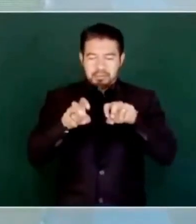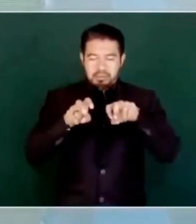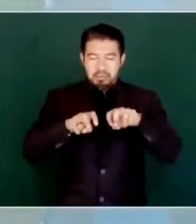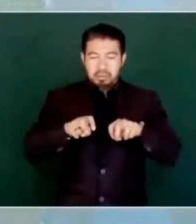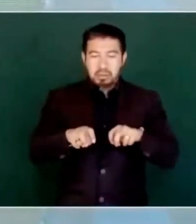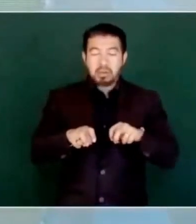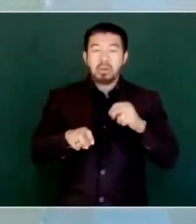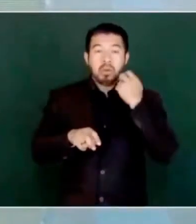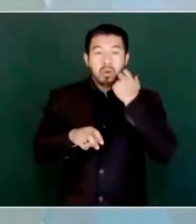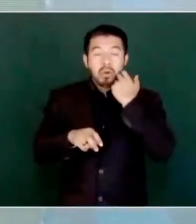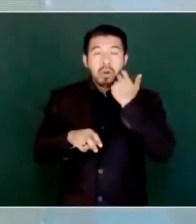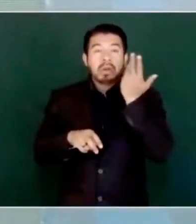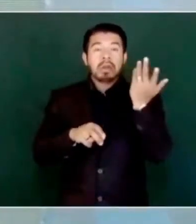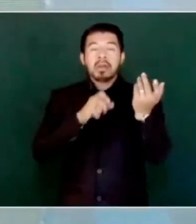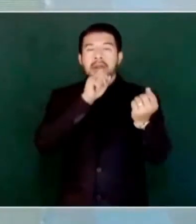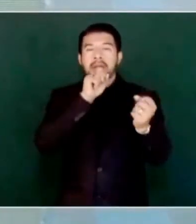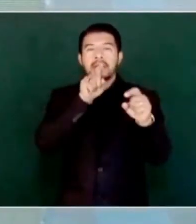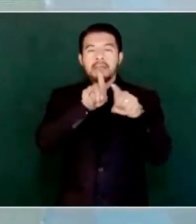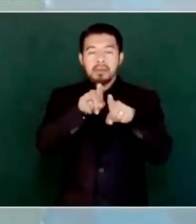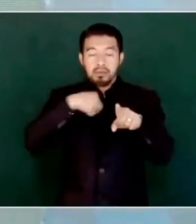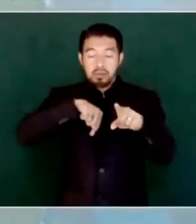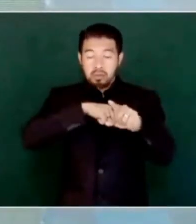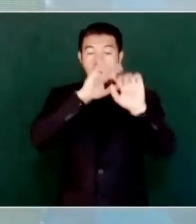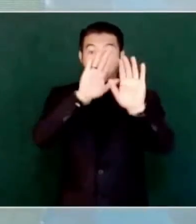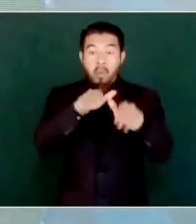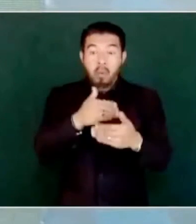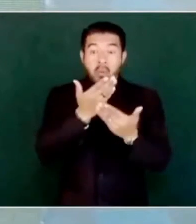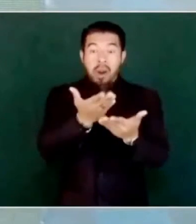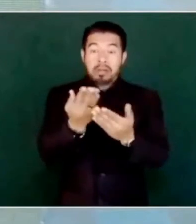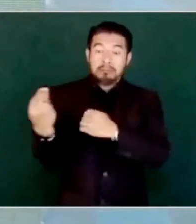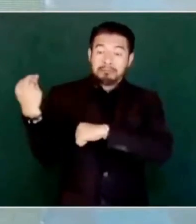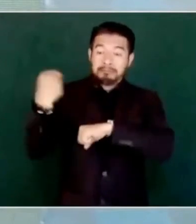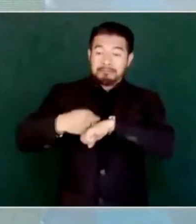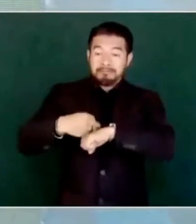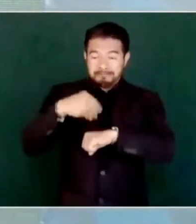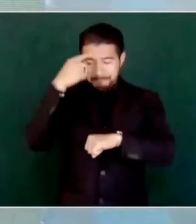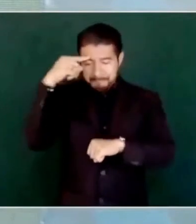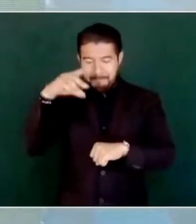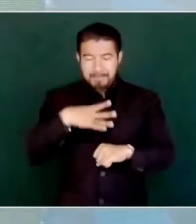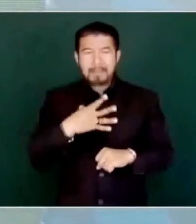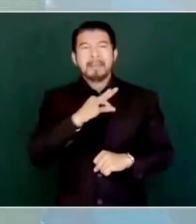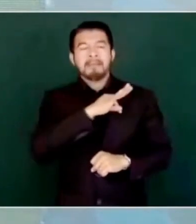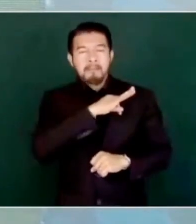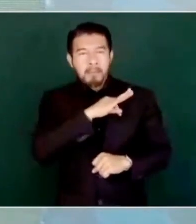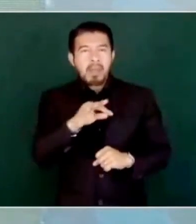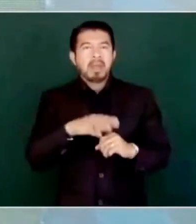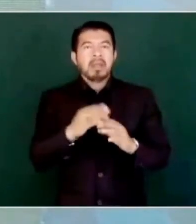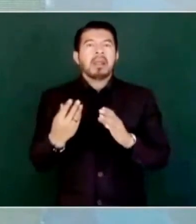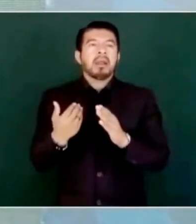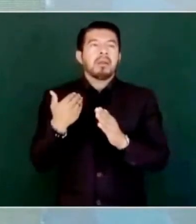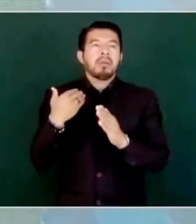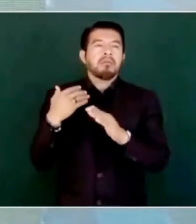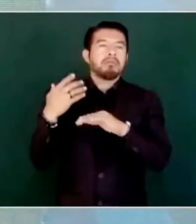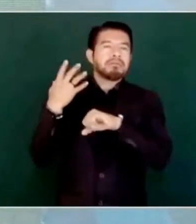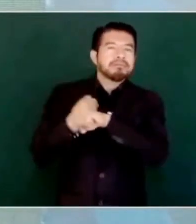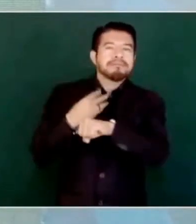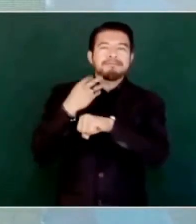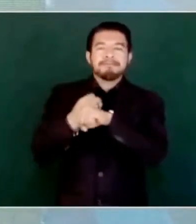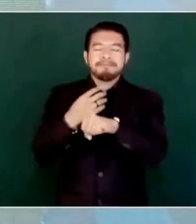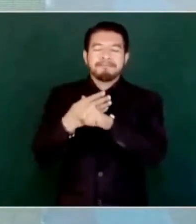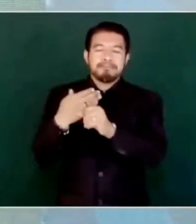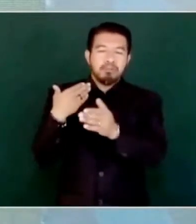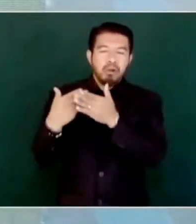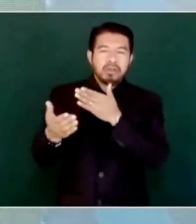las actuales vías que comprenden